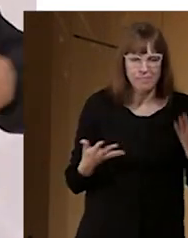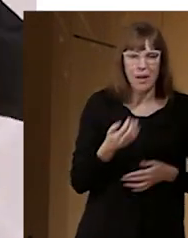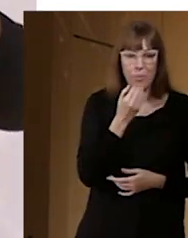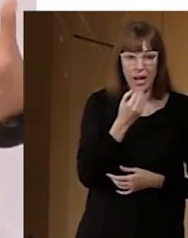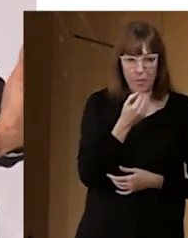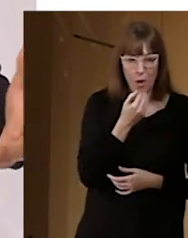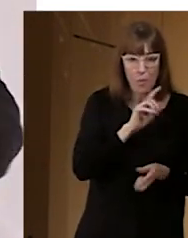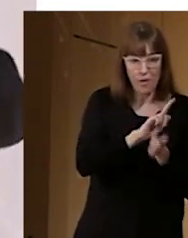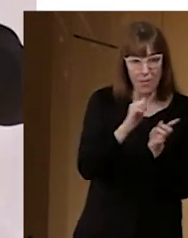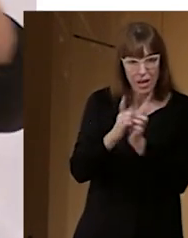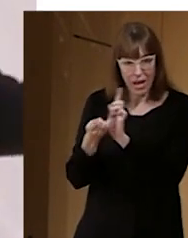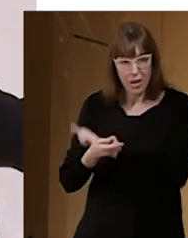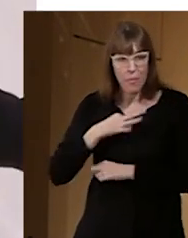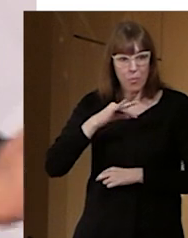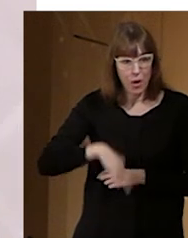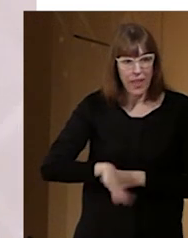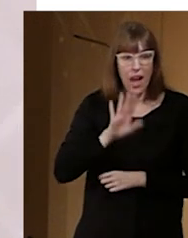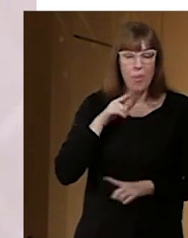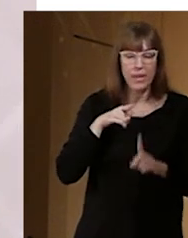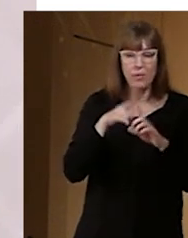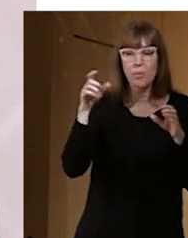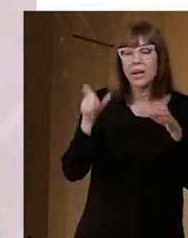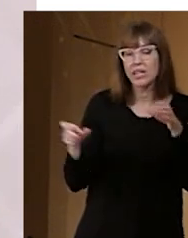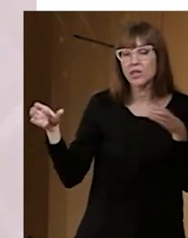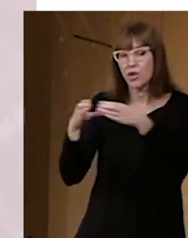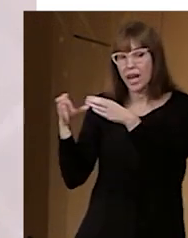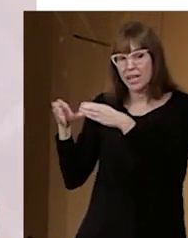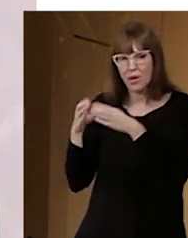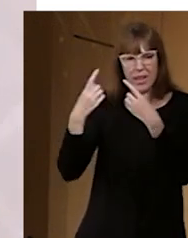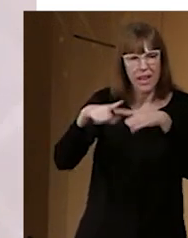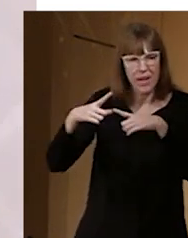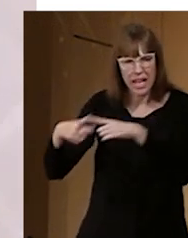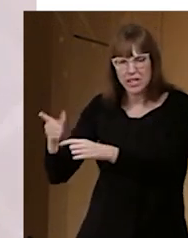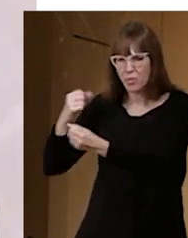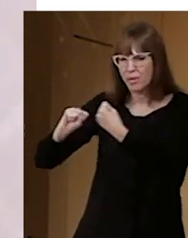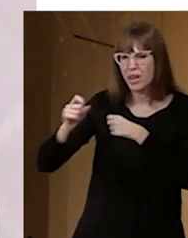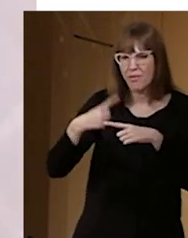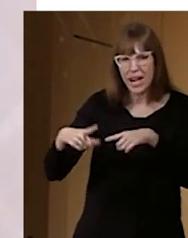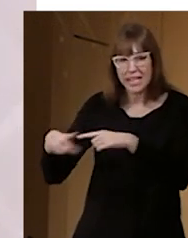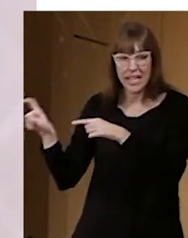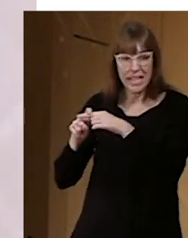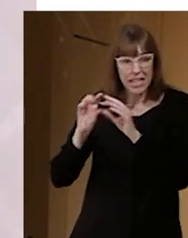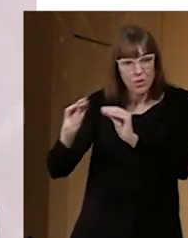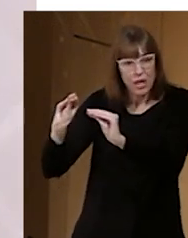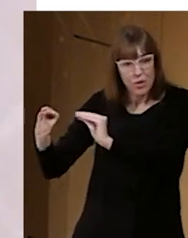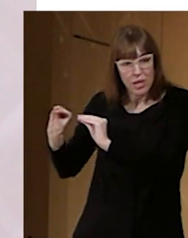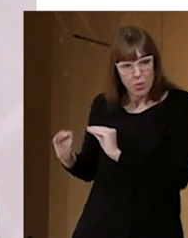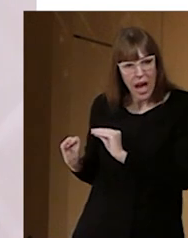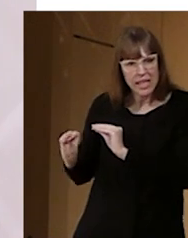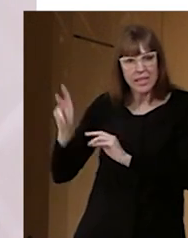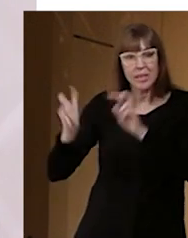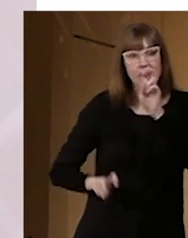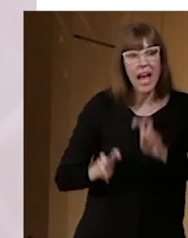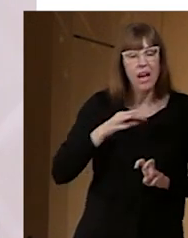personas de distintos colectivos con distintas necesidades o con distintos comportamientos o características puedan disfrutar relajadamente